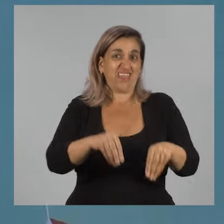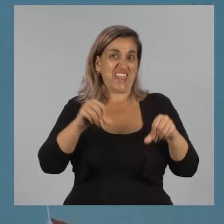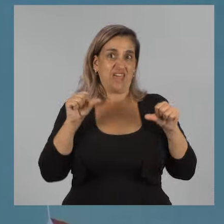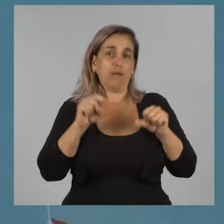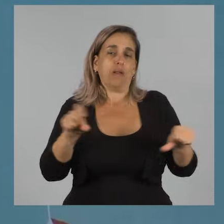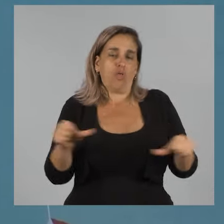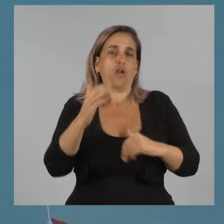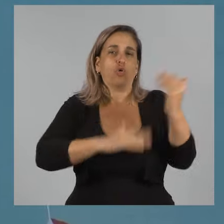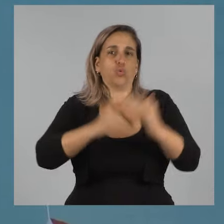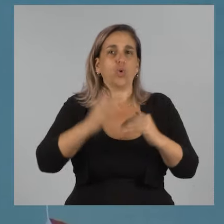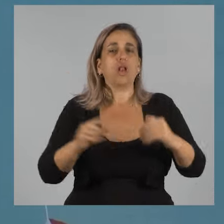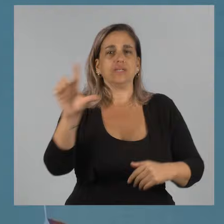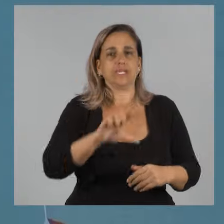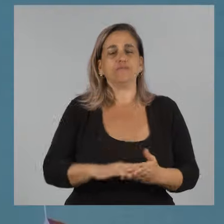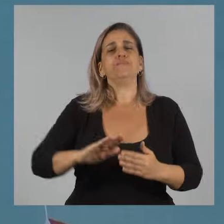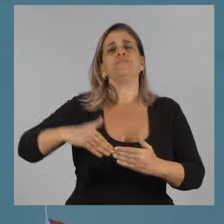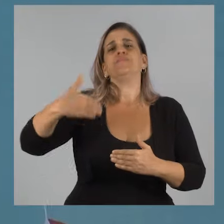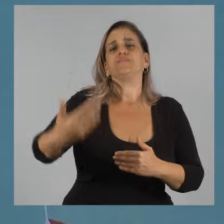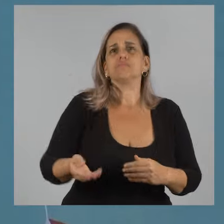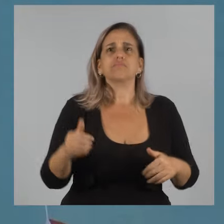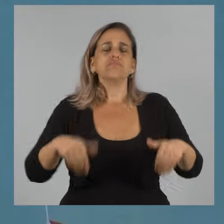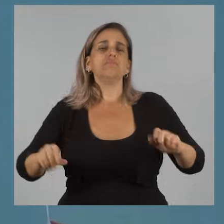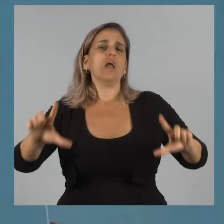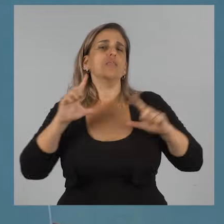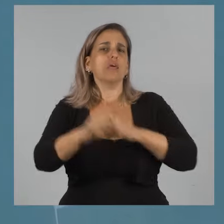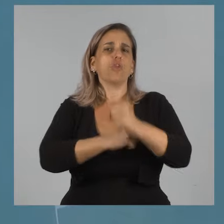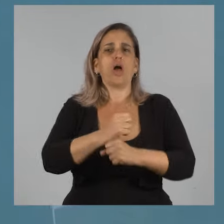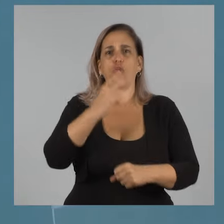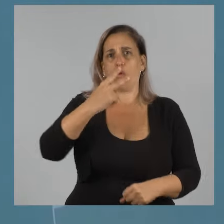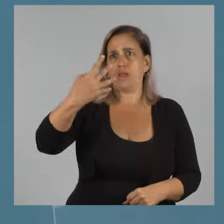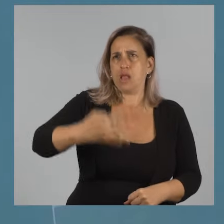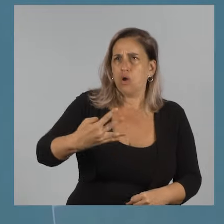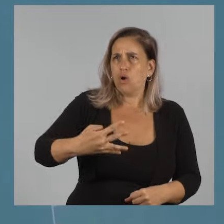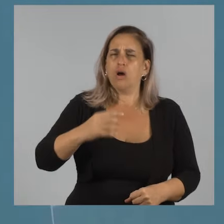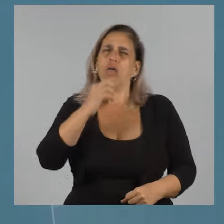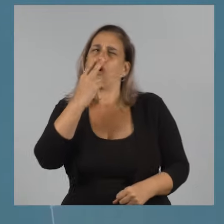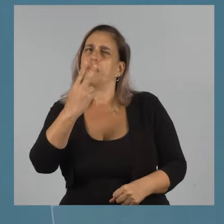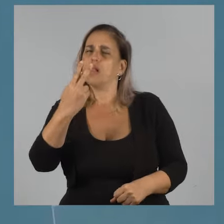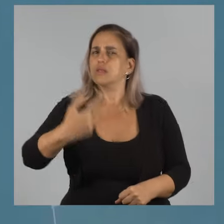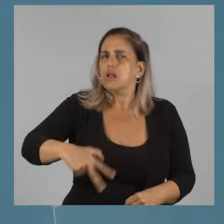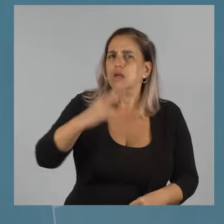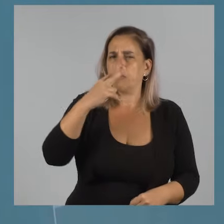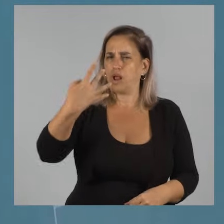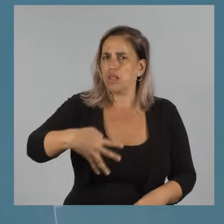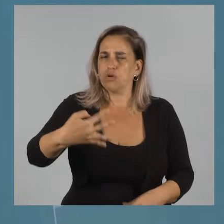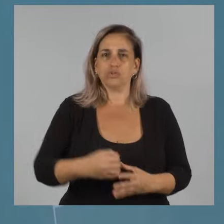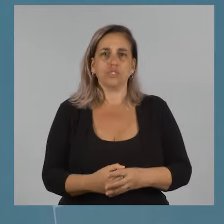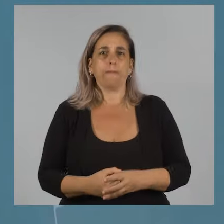pueda construir eso. Después me tocó venir de candidato en el año 2014 a Curtín. En el 2013, en el 2014 anduve por acá.